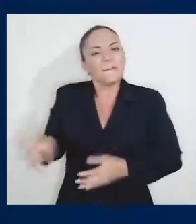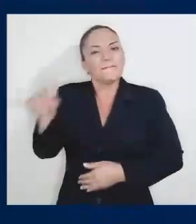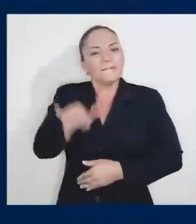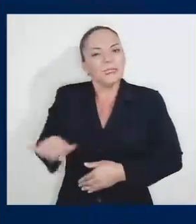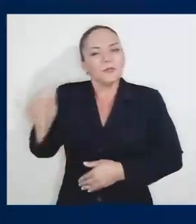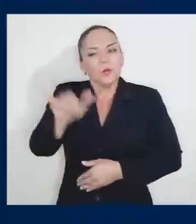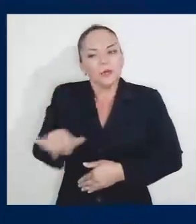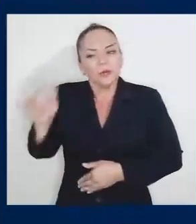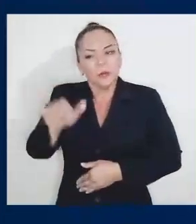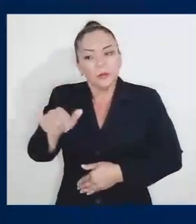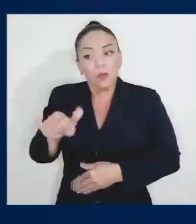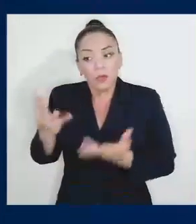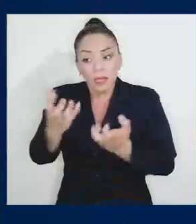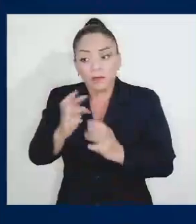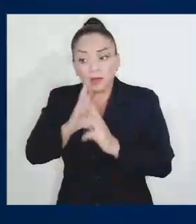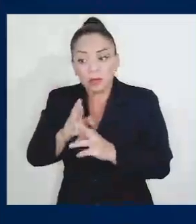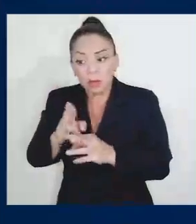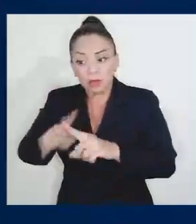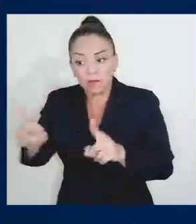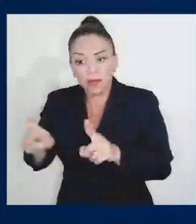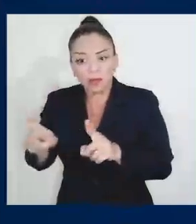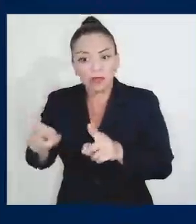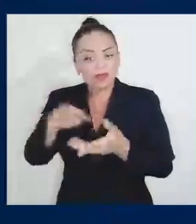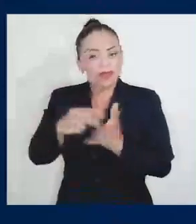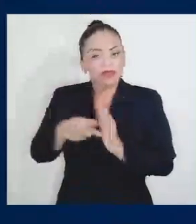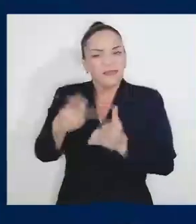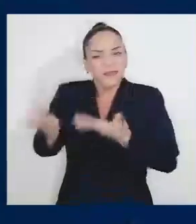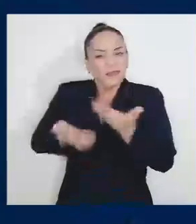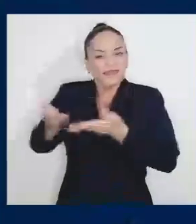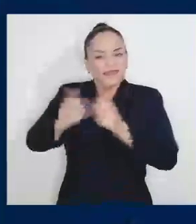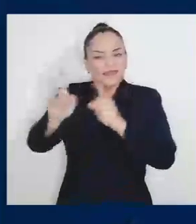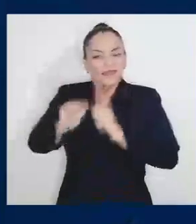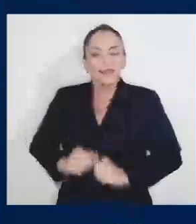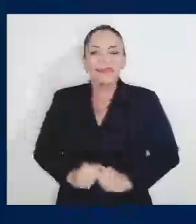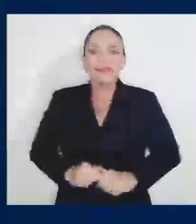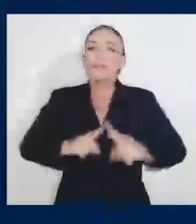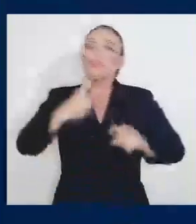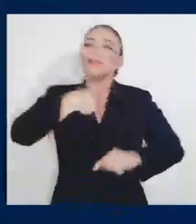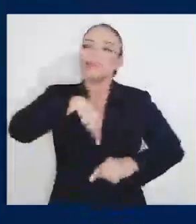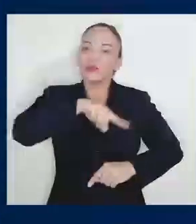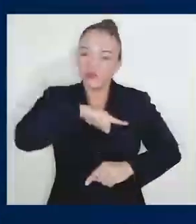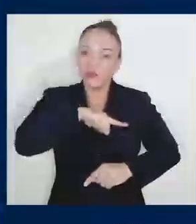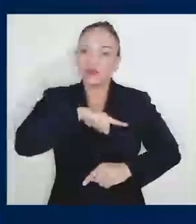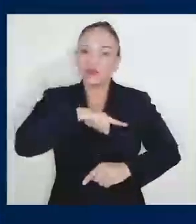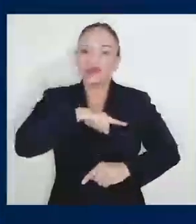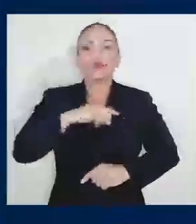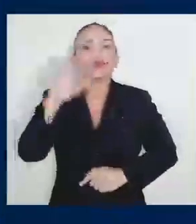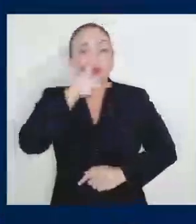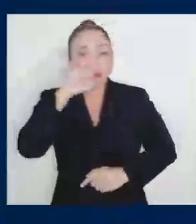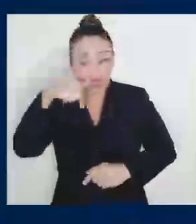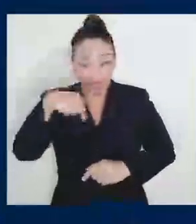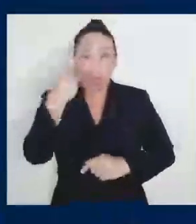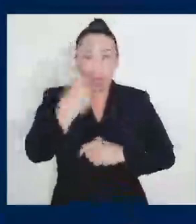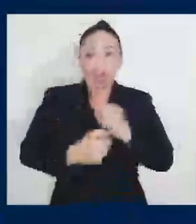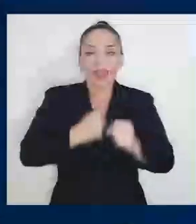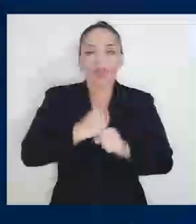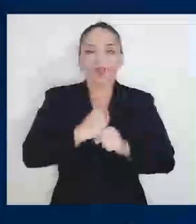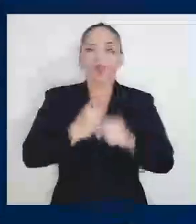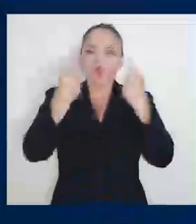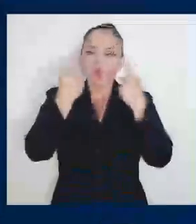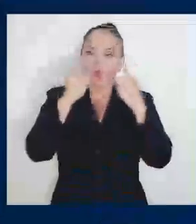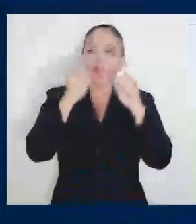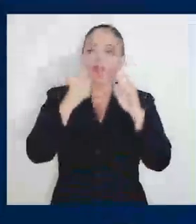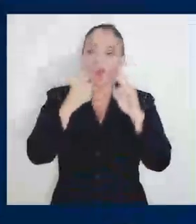Tenía toda la razón. Este año hemos buscado maneras distintas de resolver los